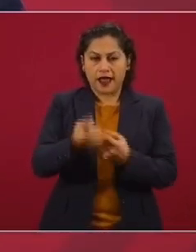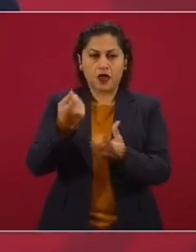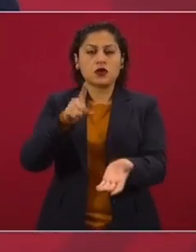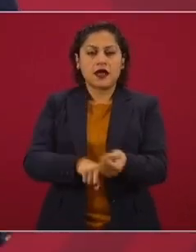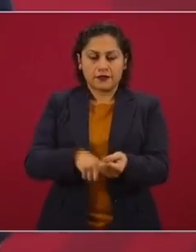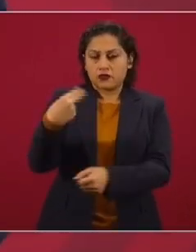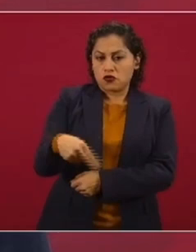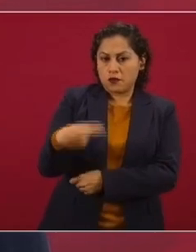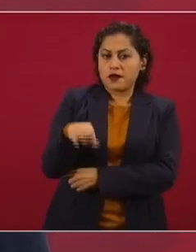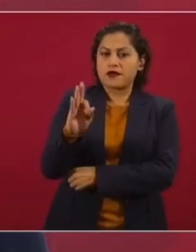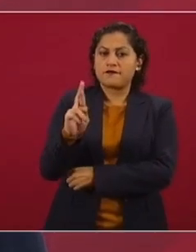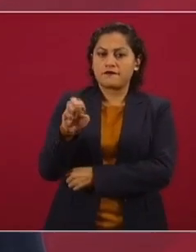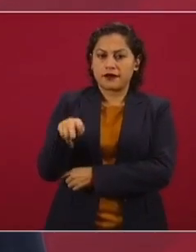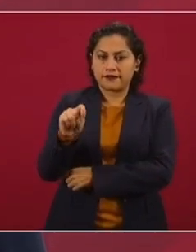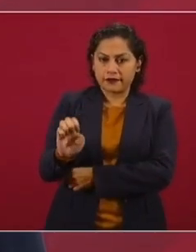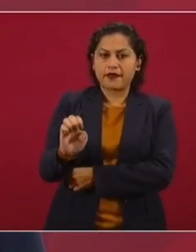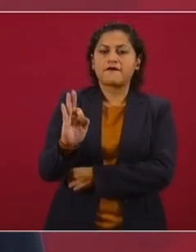que también,